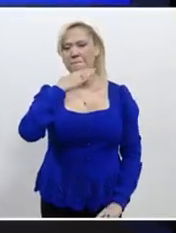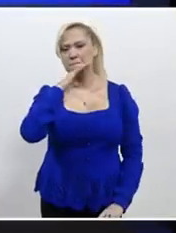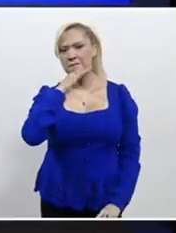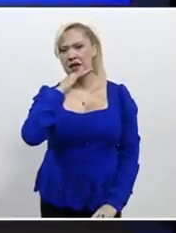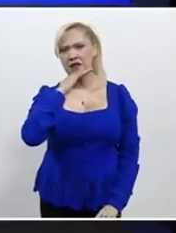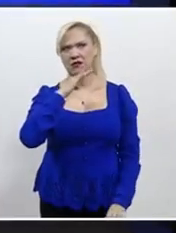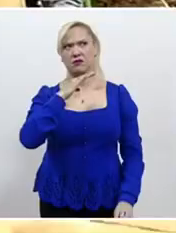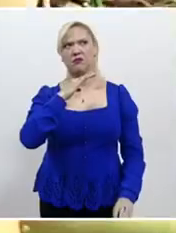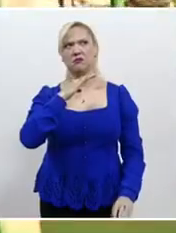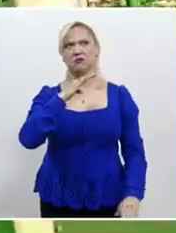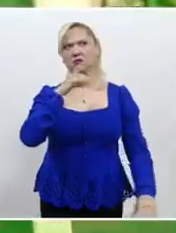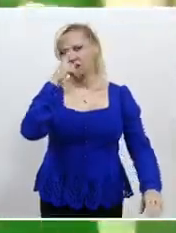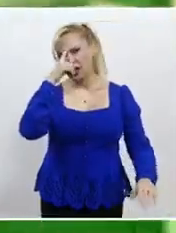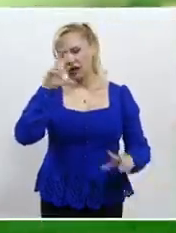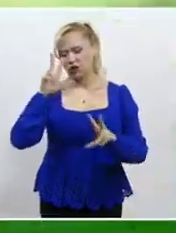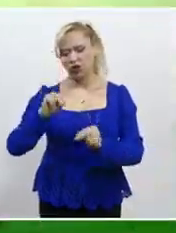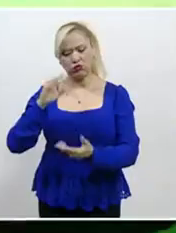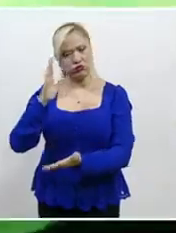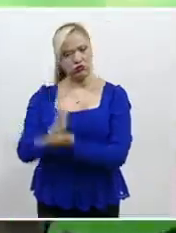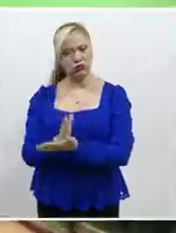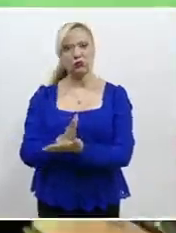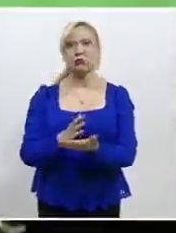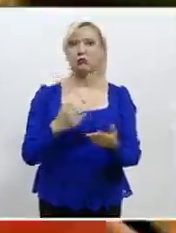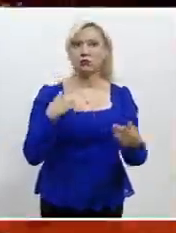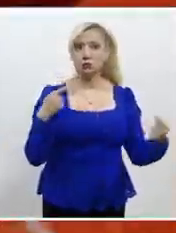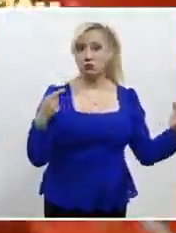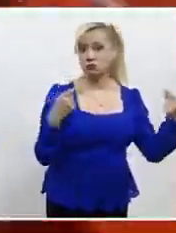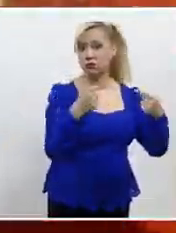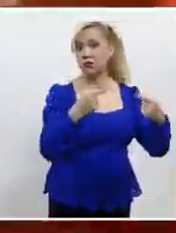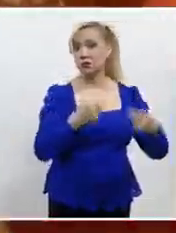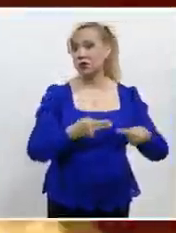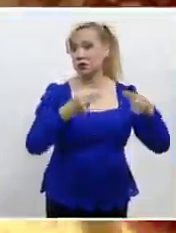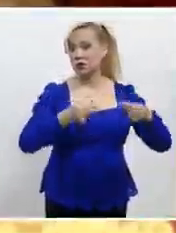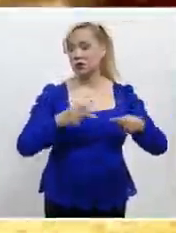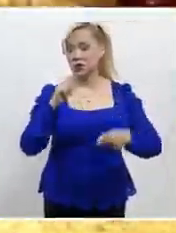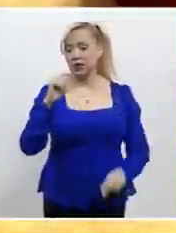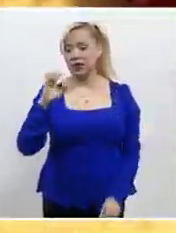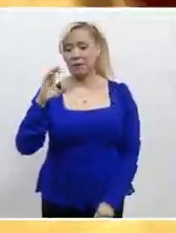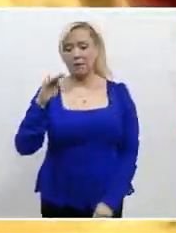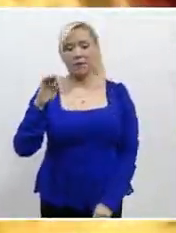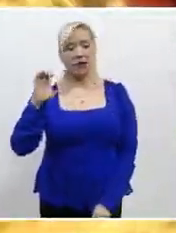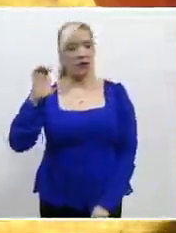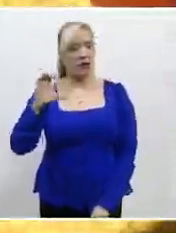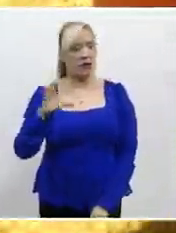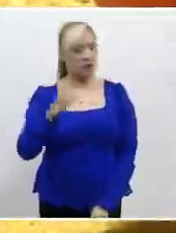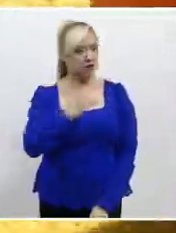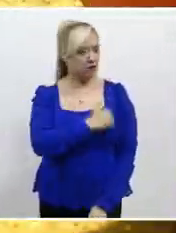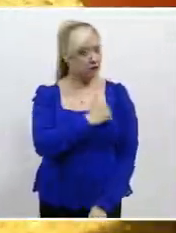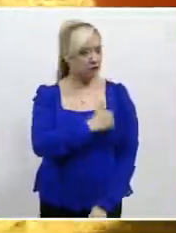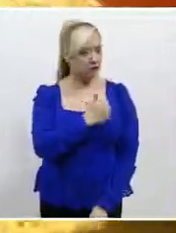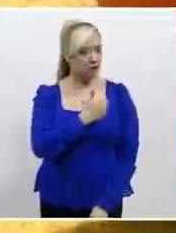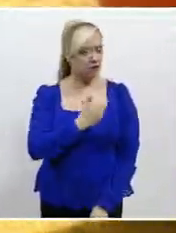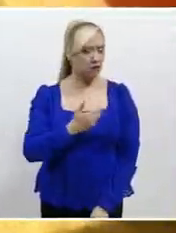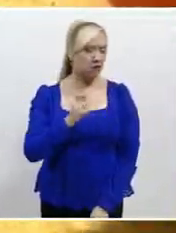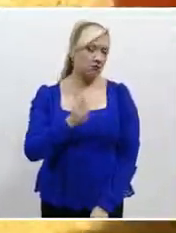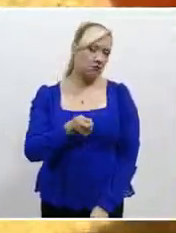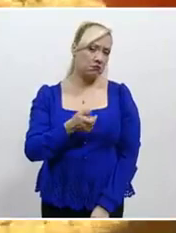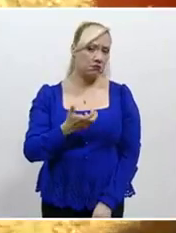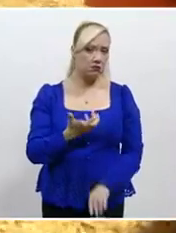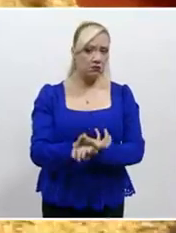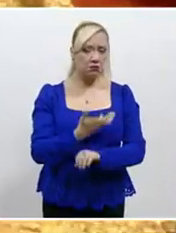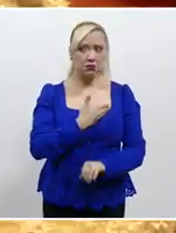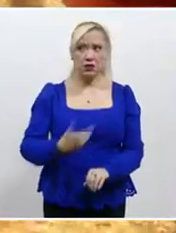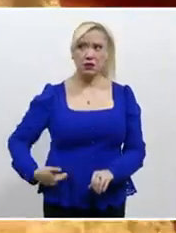-MEC. La política de autosuficiencia alimentaria en México y el decreto presidencial que prohíbe gradualmente la